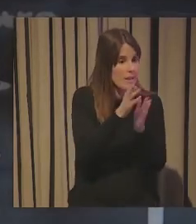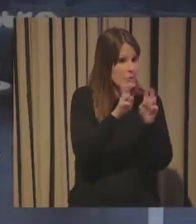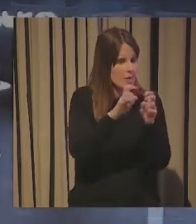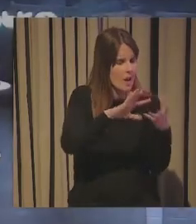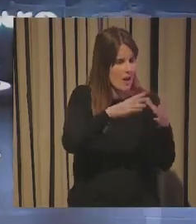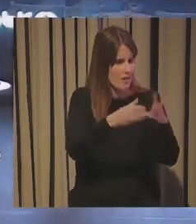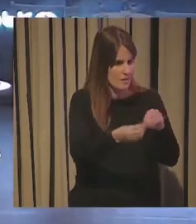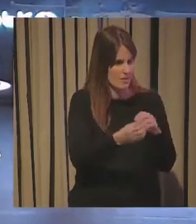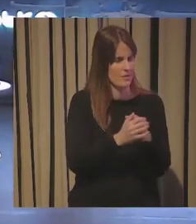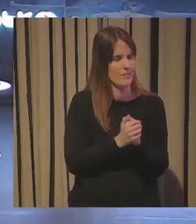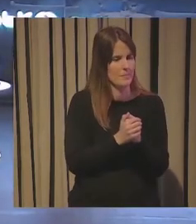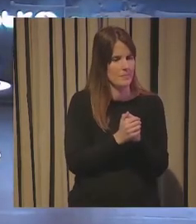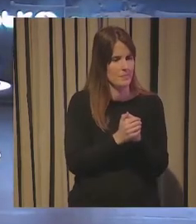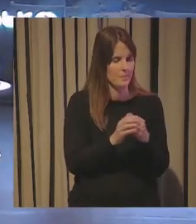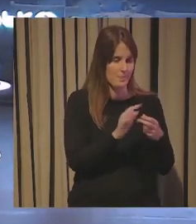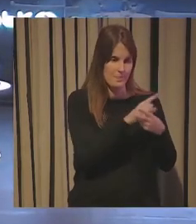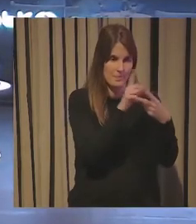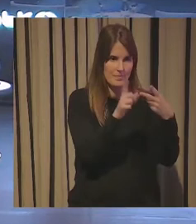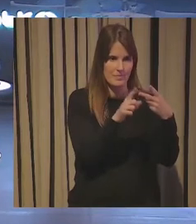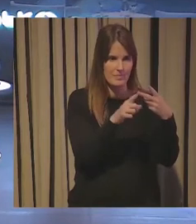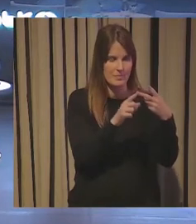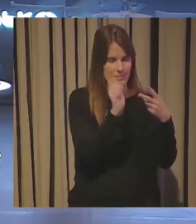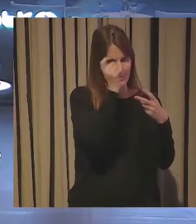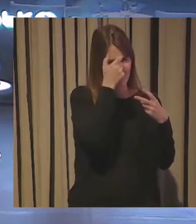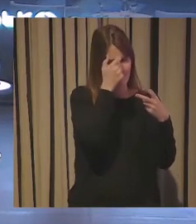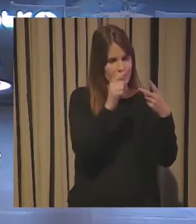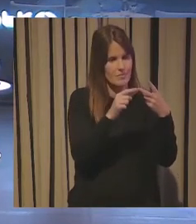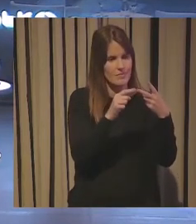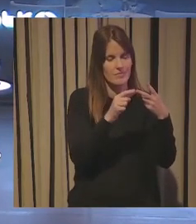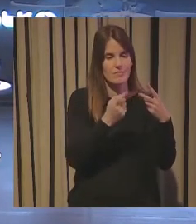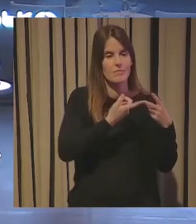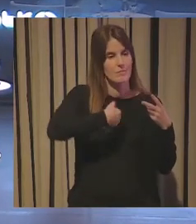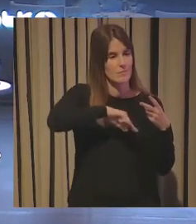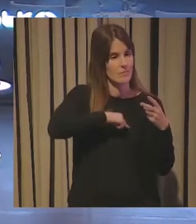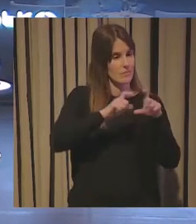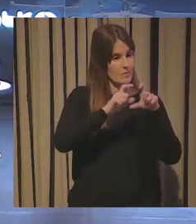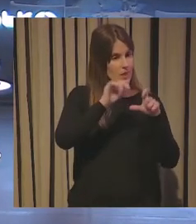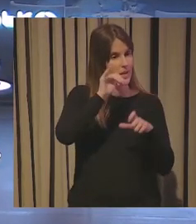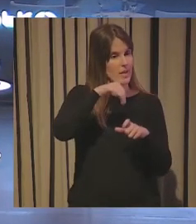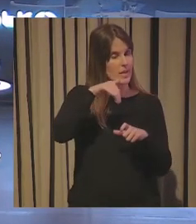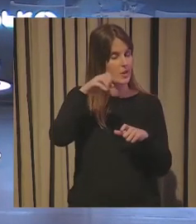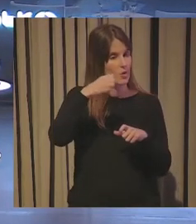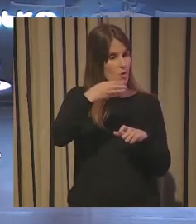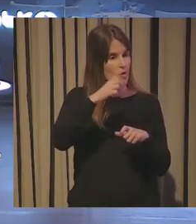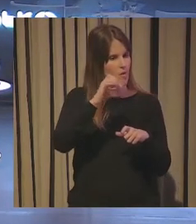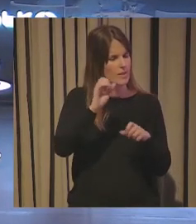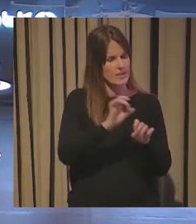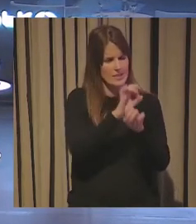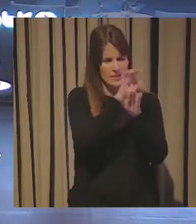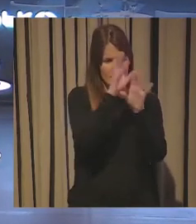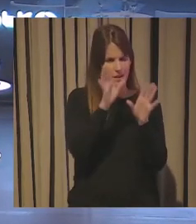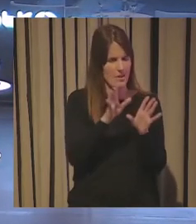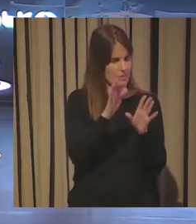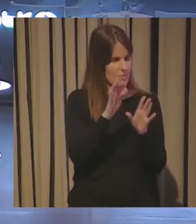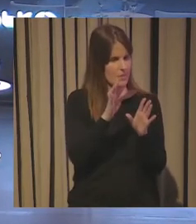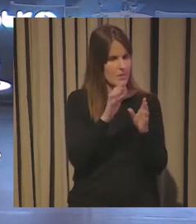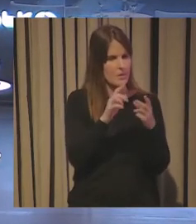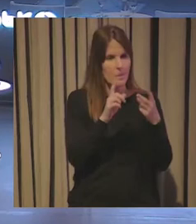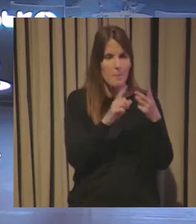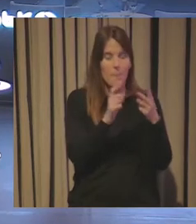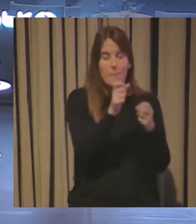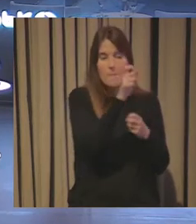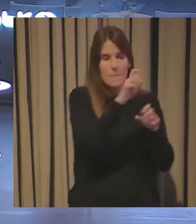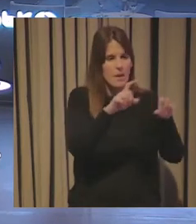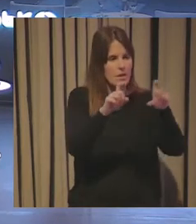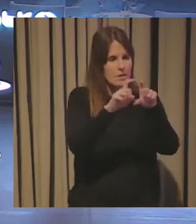hablando, ¿no? En segundo lugar, hay una cosa que tenemos claro desde Innovasca y desde todo el ecosistema, y es que no está entre el debe de ninguna